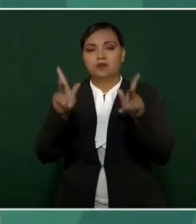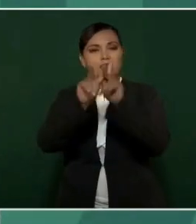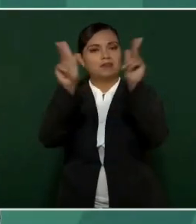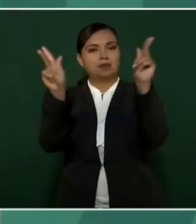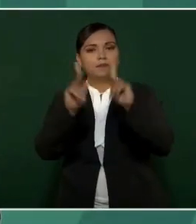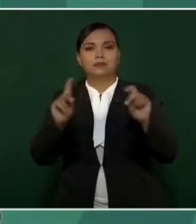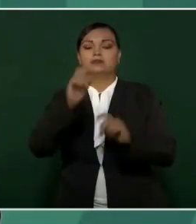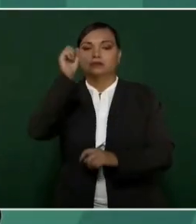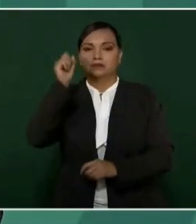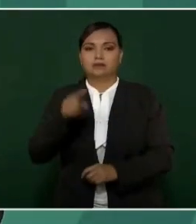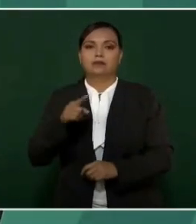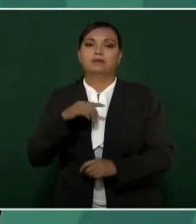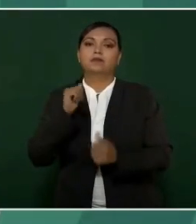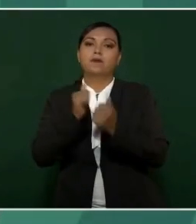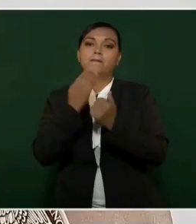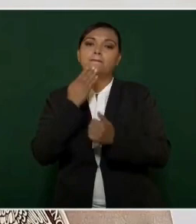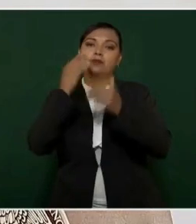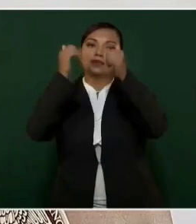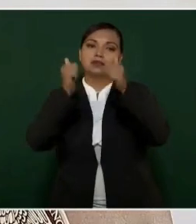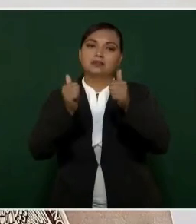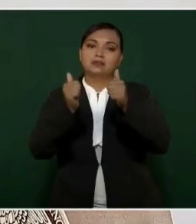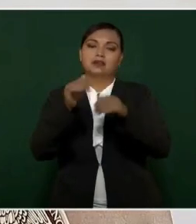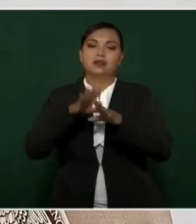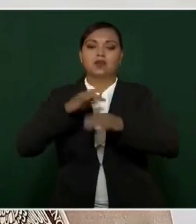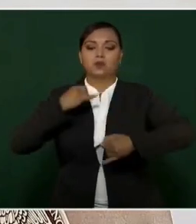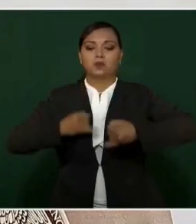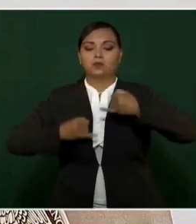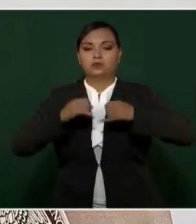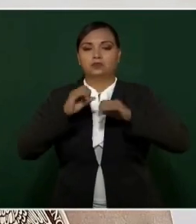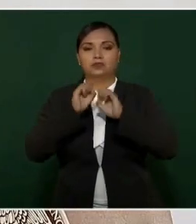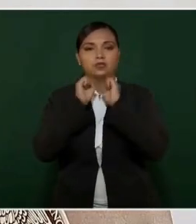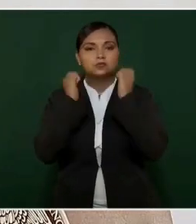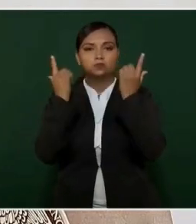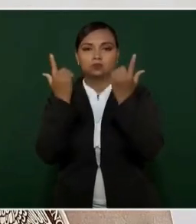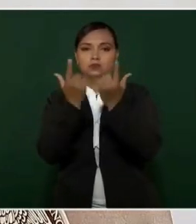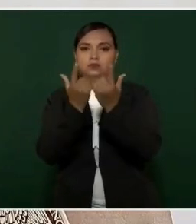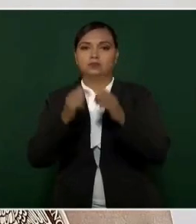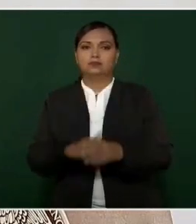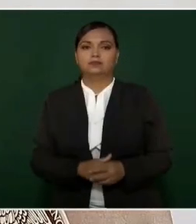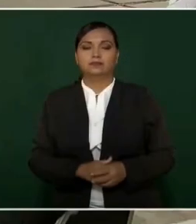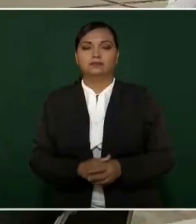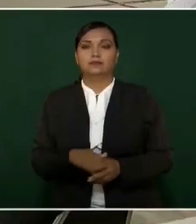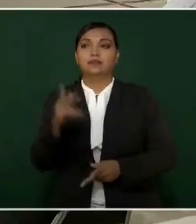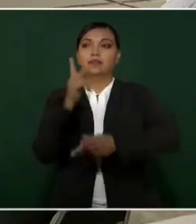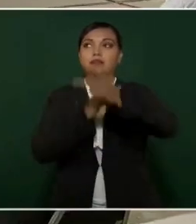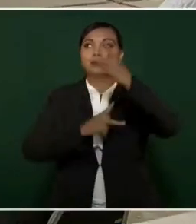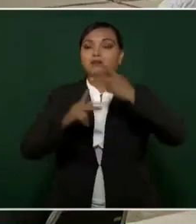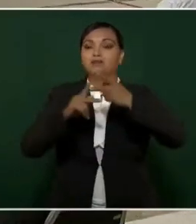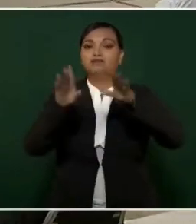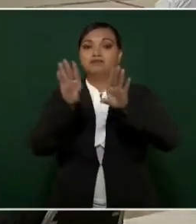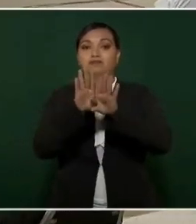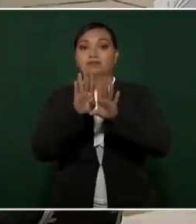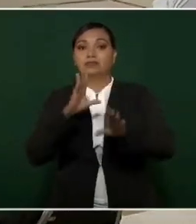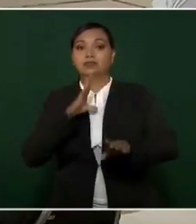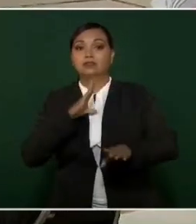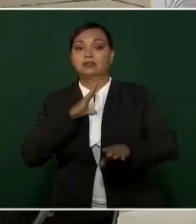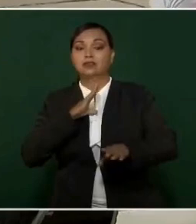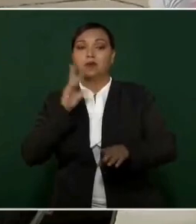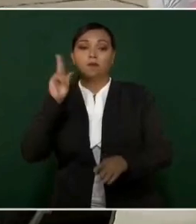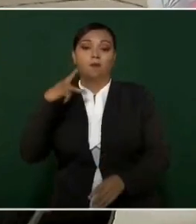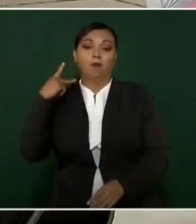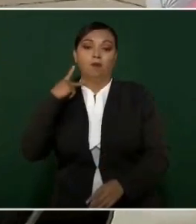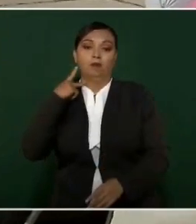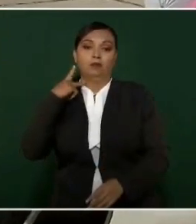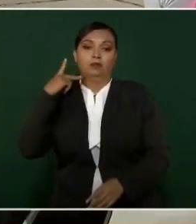y por supuesto en bienestar y justicia social. Venimos de una contienda política